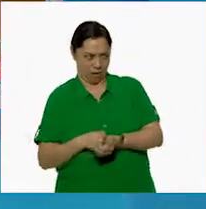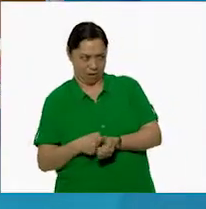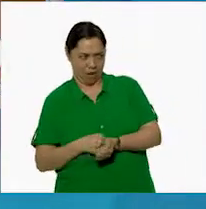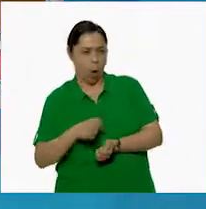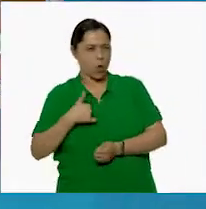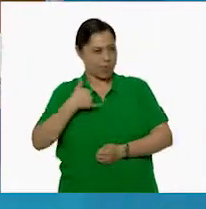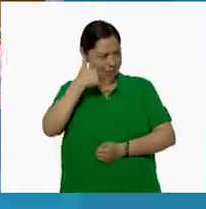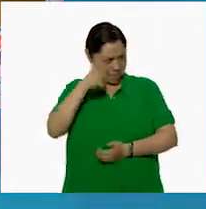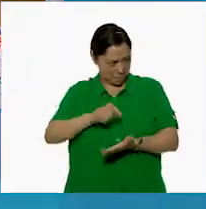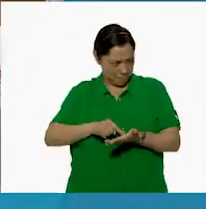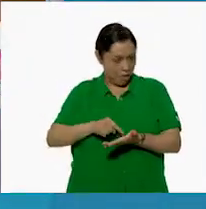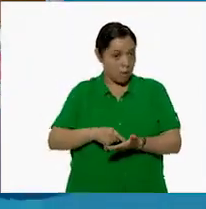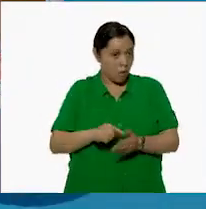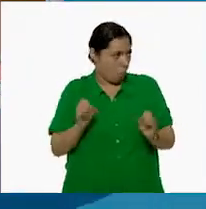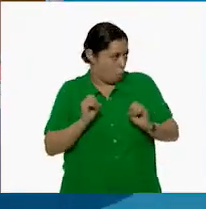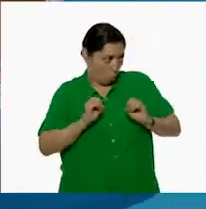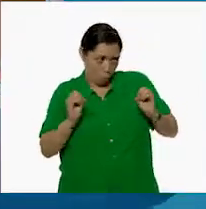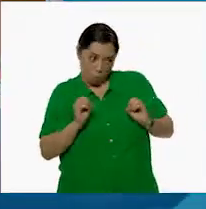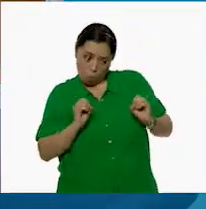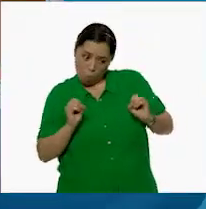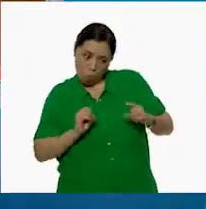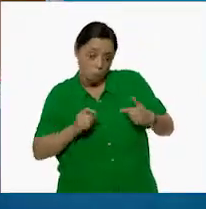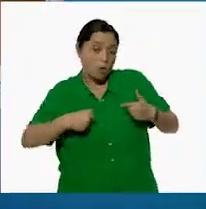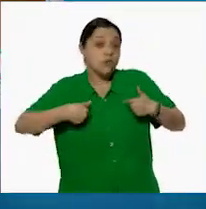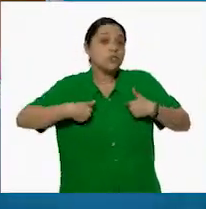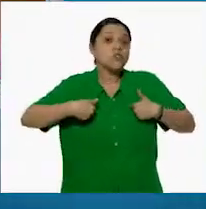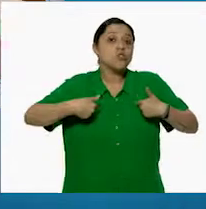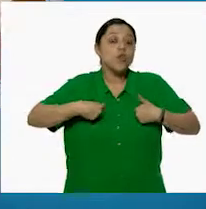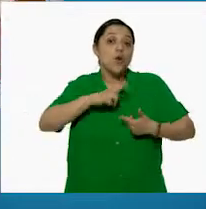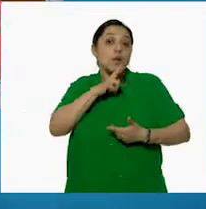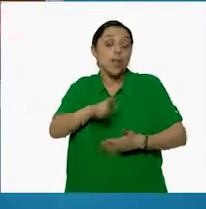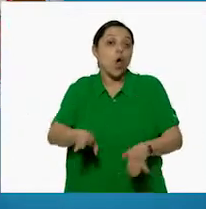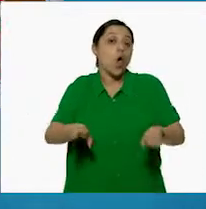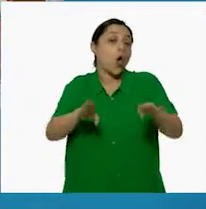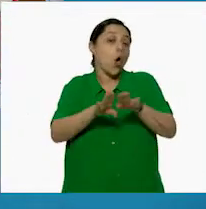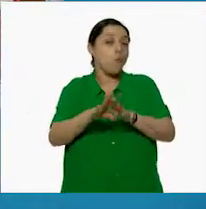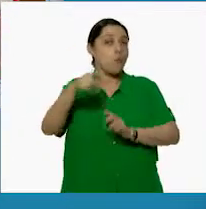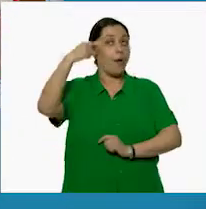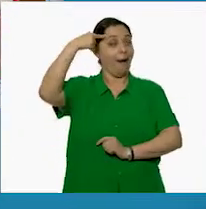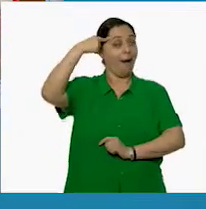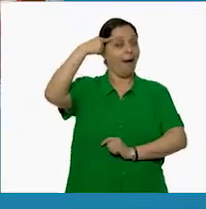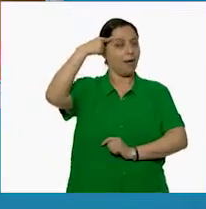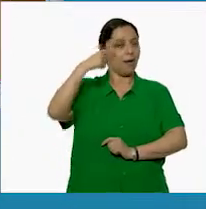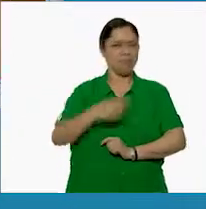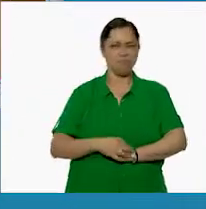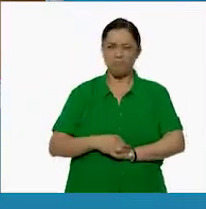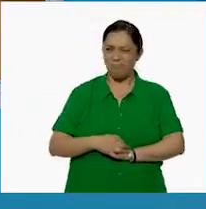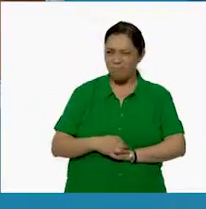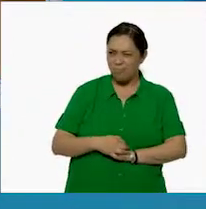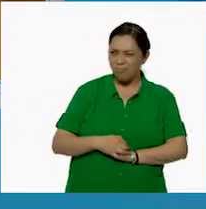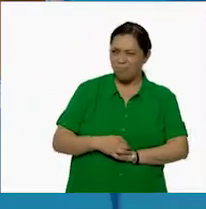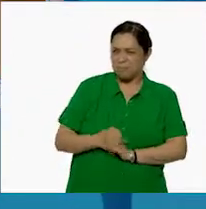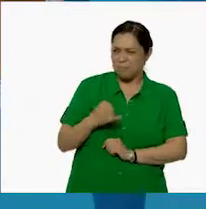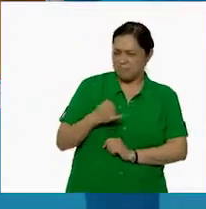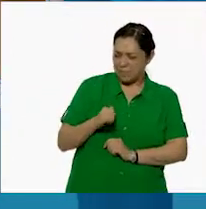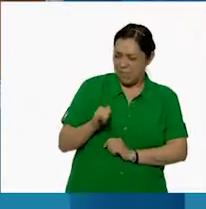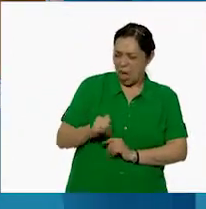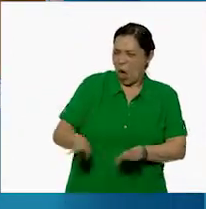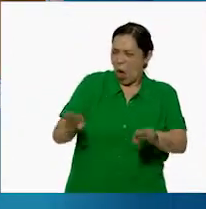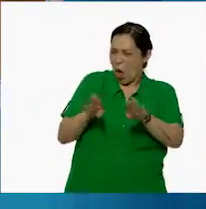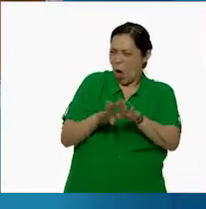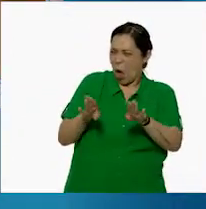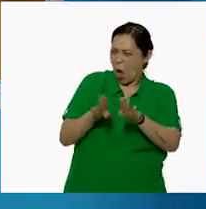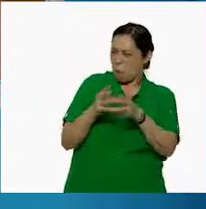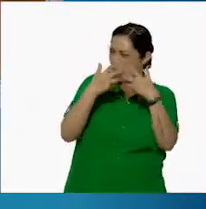por ahí? A ver. Nada de eso, Agustín. Yo lo resuelvo en mi mente. ¿Qué? ¿Cómo que en la mente?